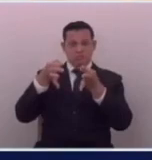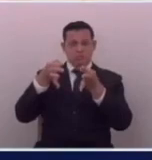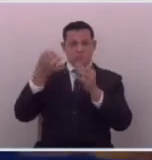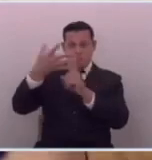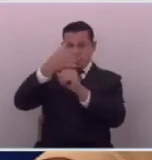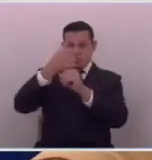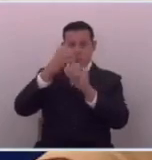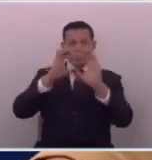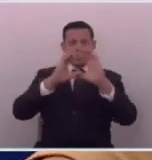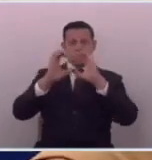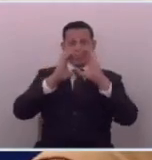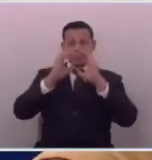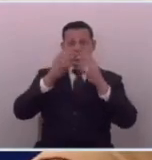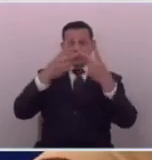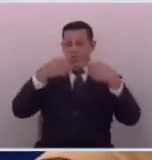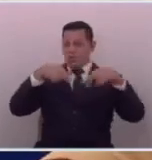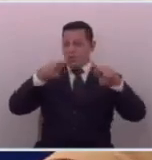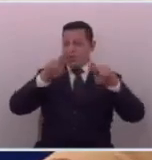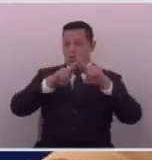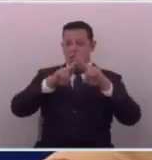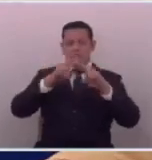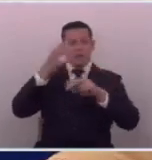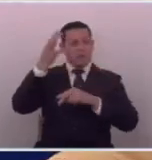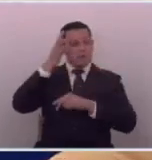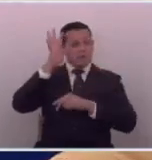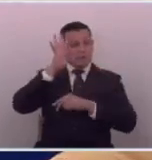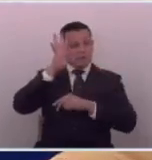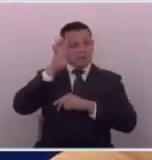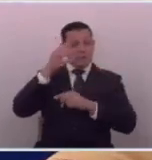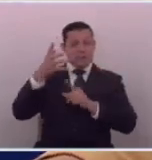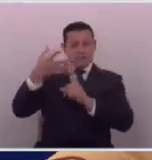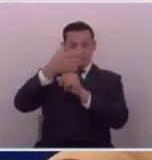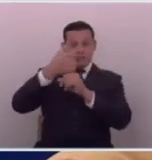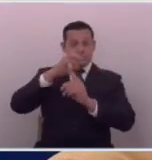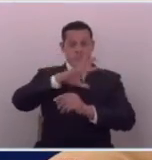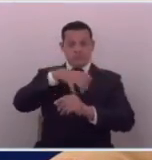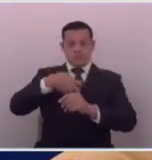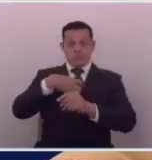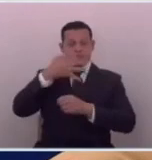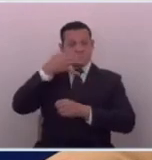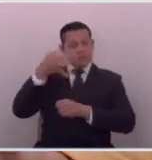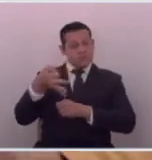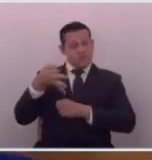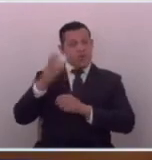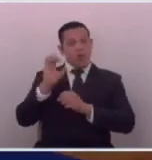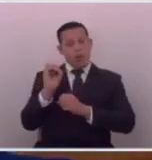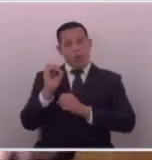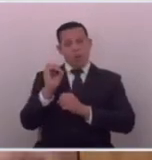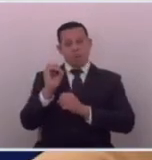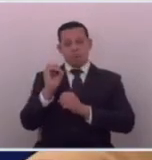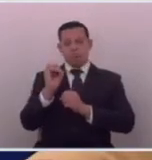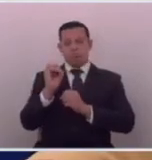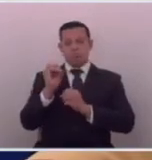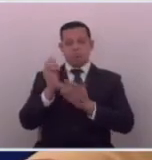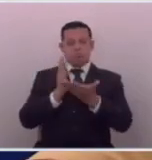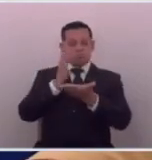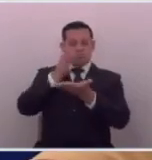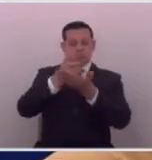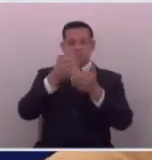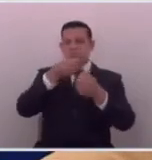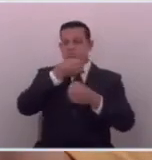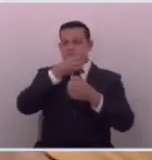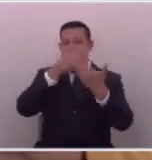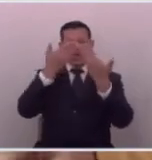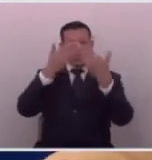esos medios tradicionales que se creen dueños de la verdad todavía o si van a llegar a informarse con